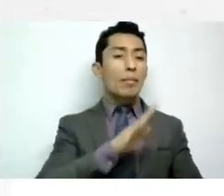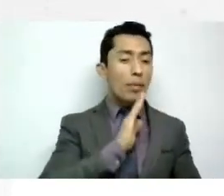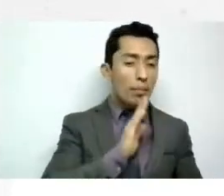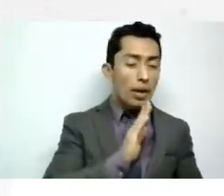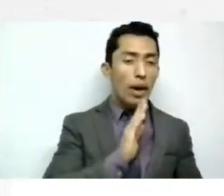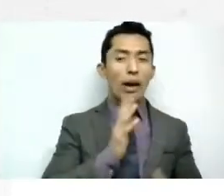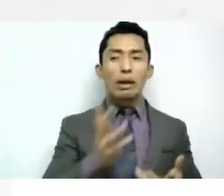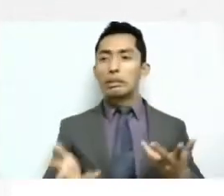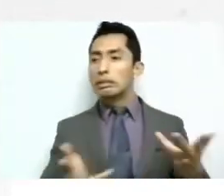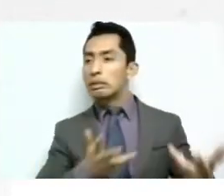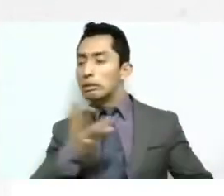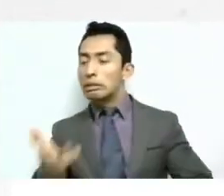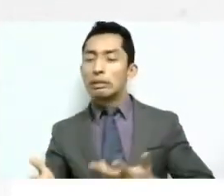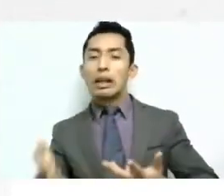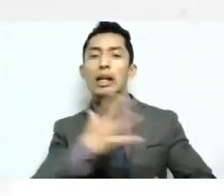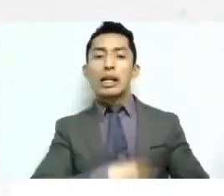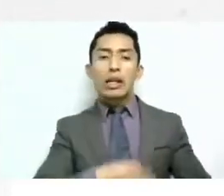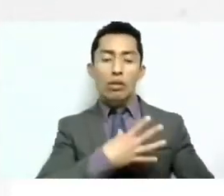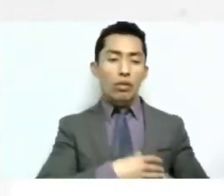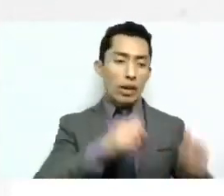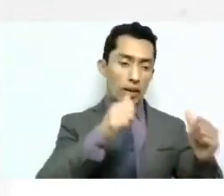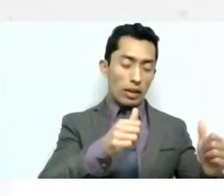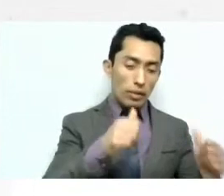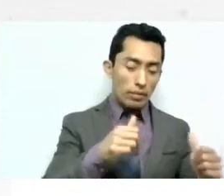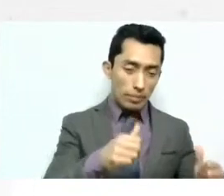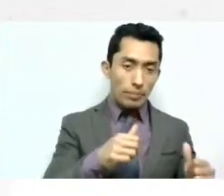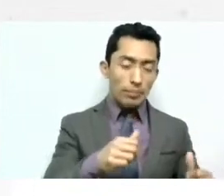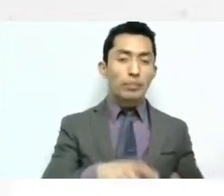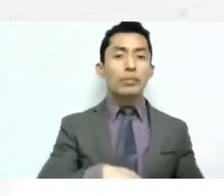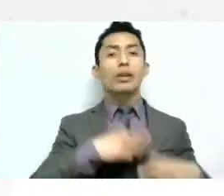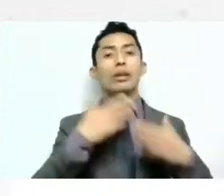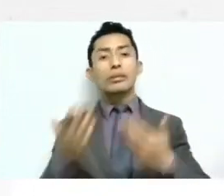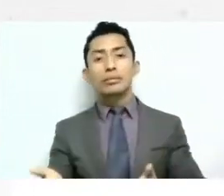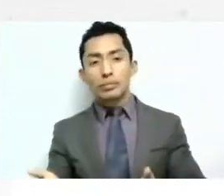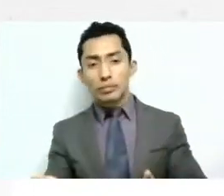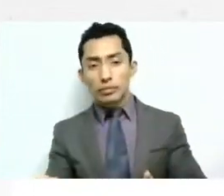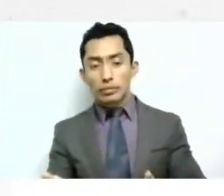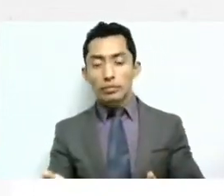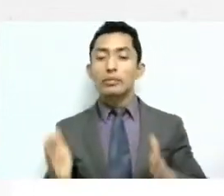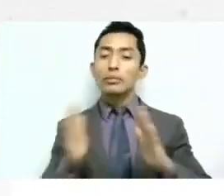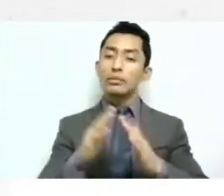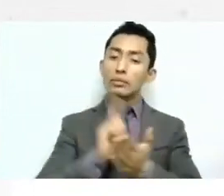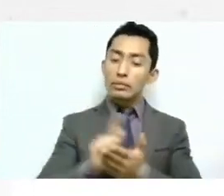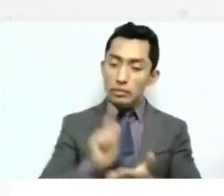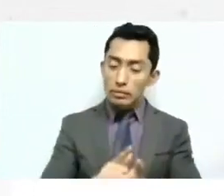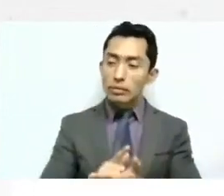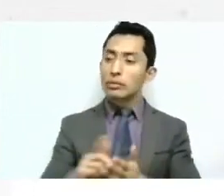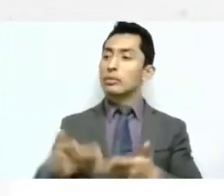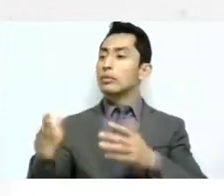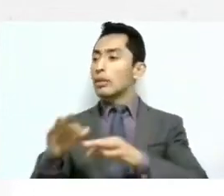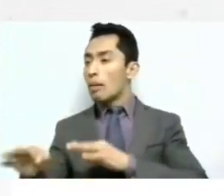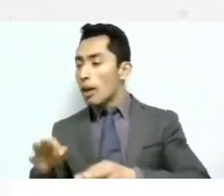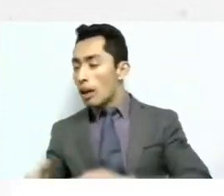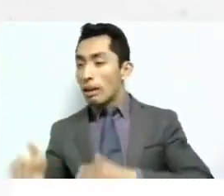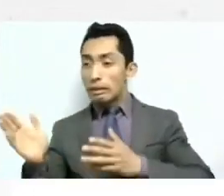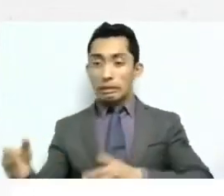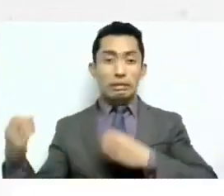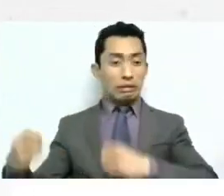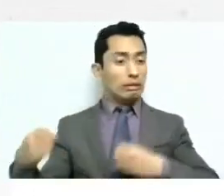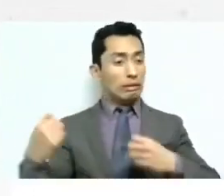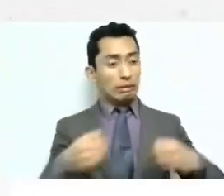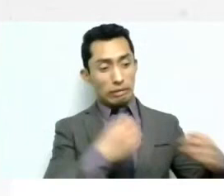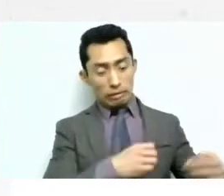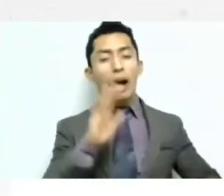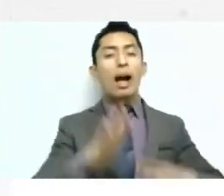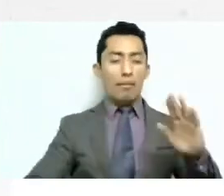dividirte con los hijos el cuidado de los hijos el mantener el hogar limpio y el trabajo a veces es complicado pero